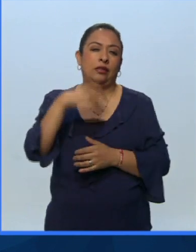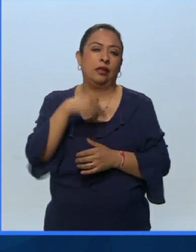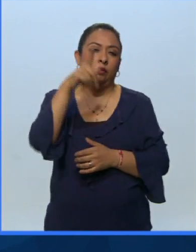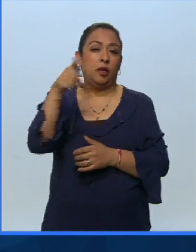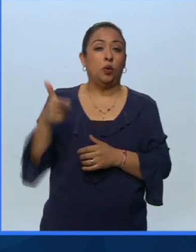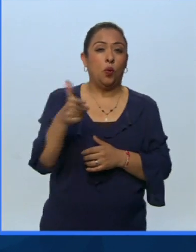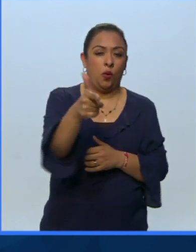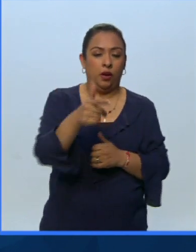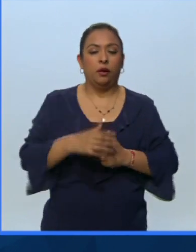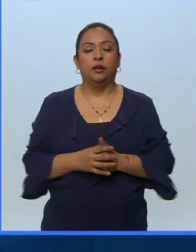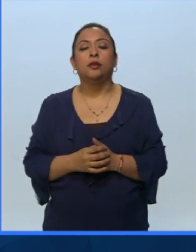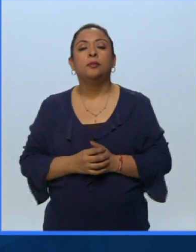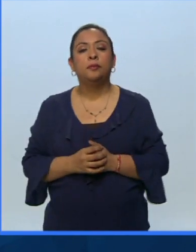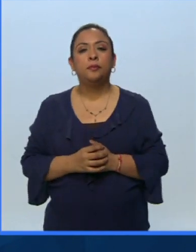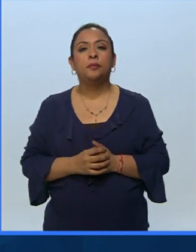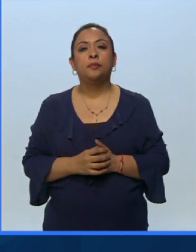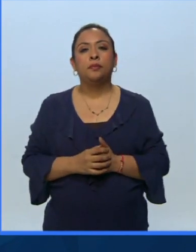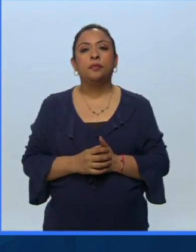Guanajuato.